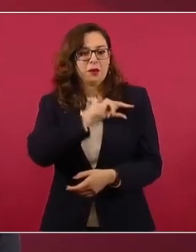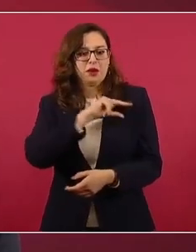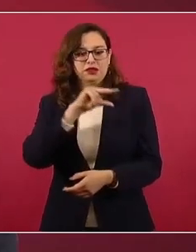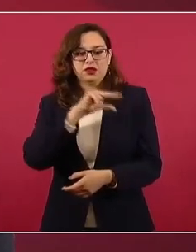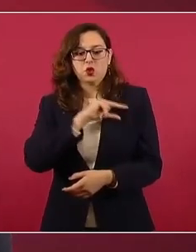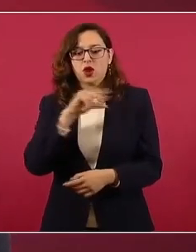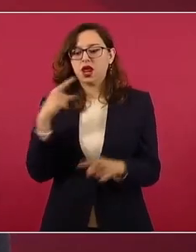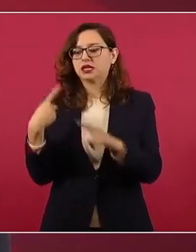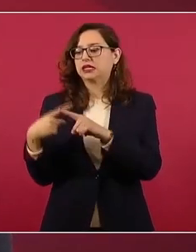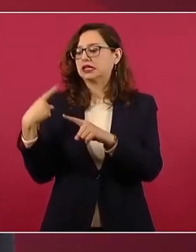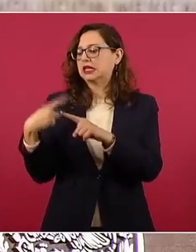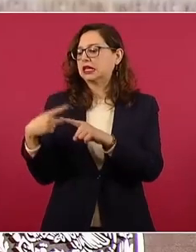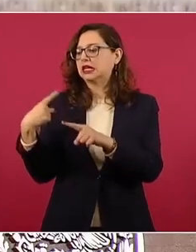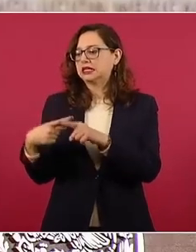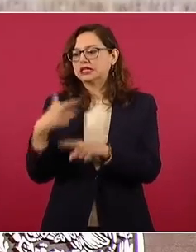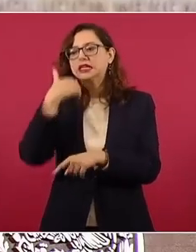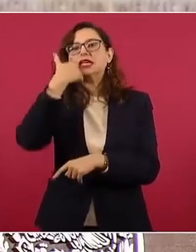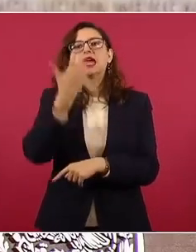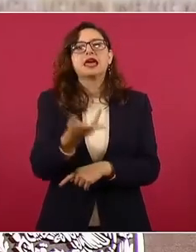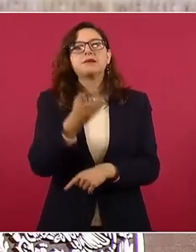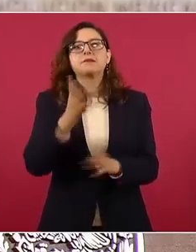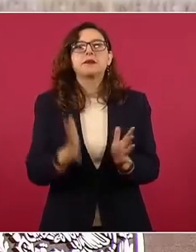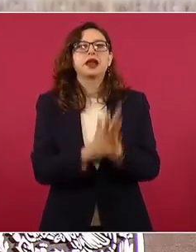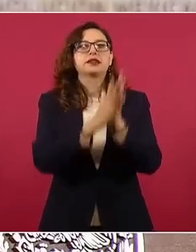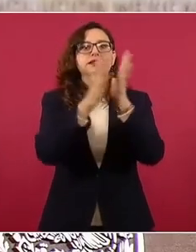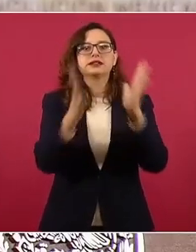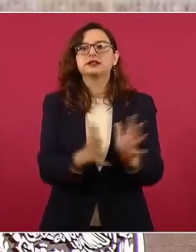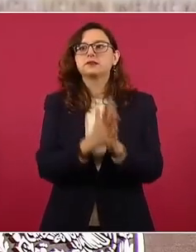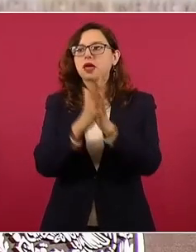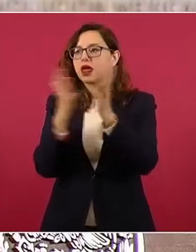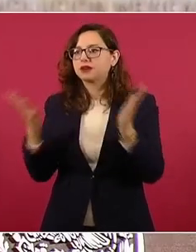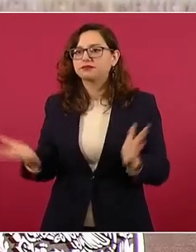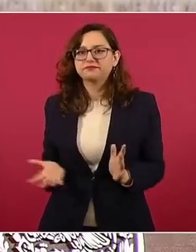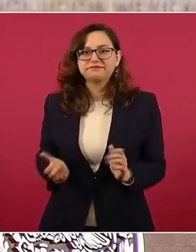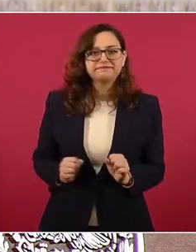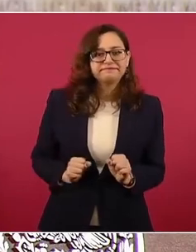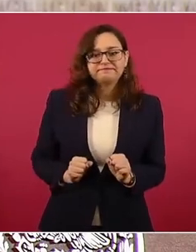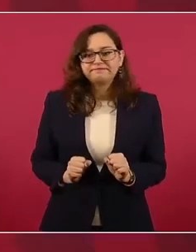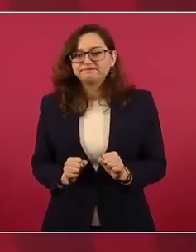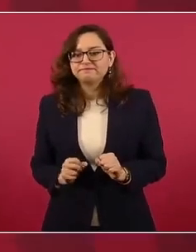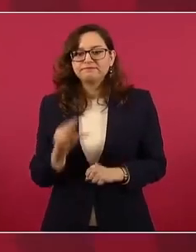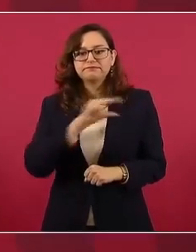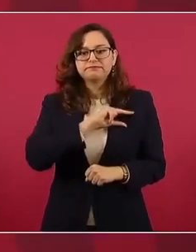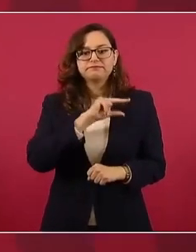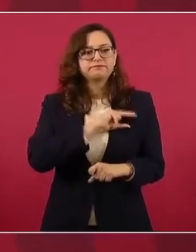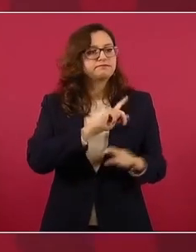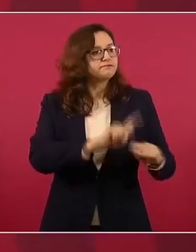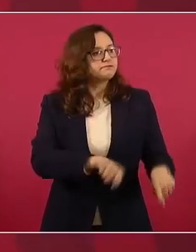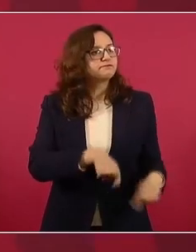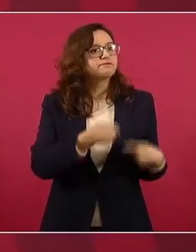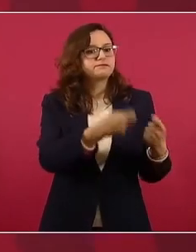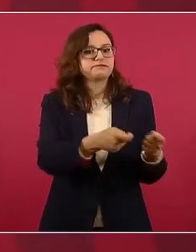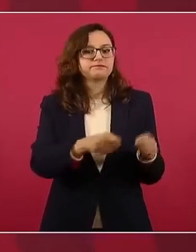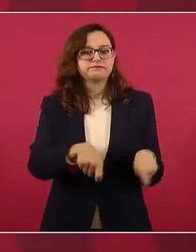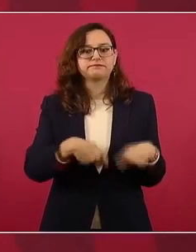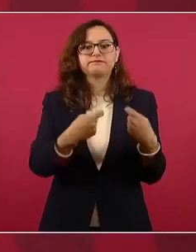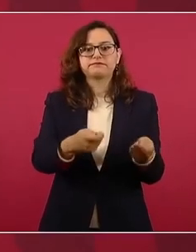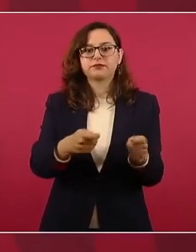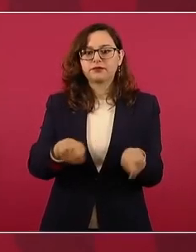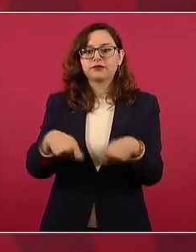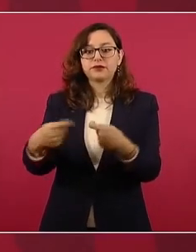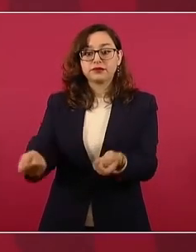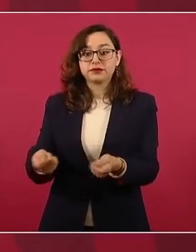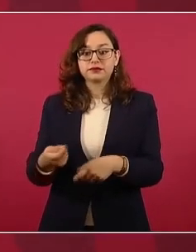la industria petrolera, la industria eléctrica. Entonces, quedó un